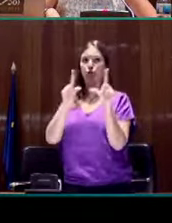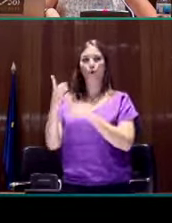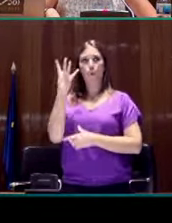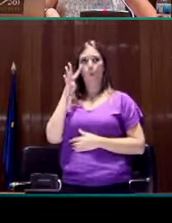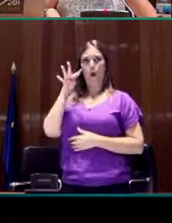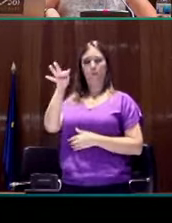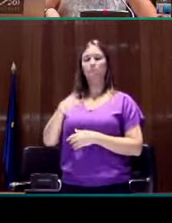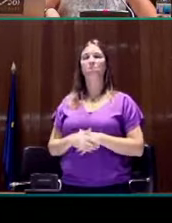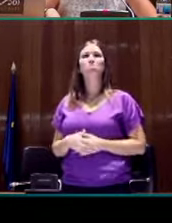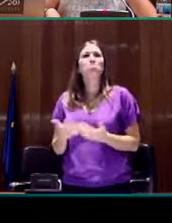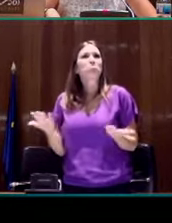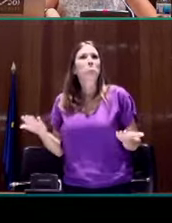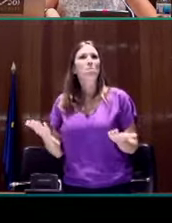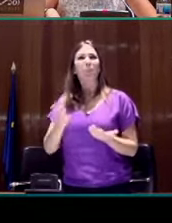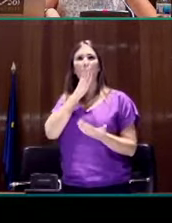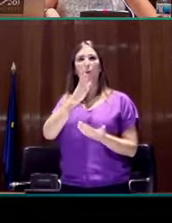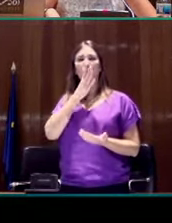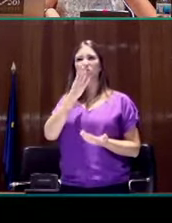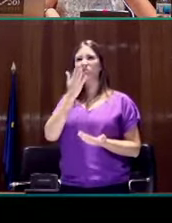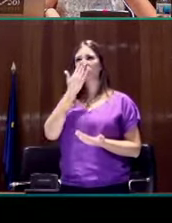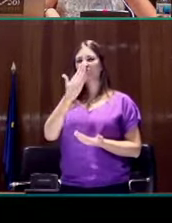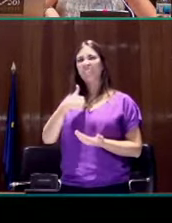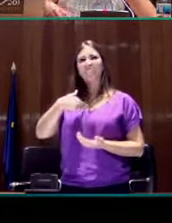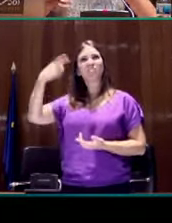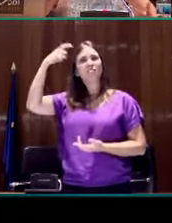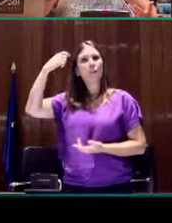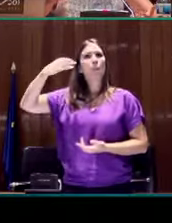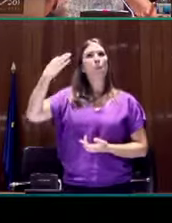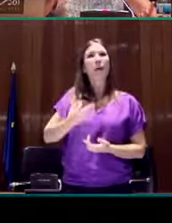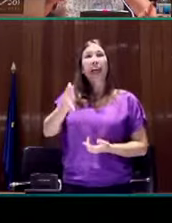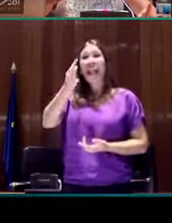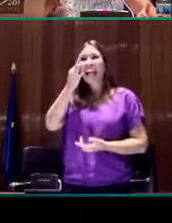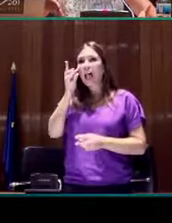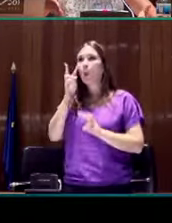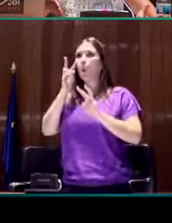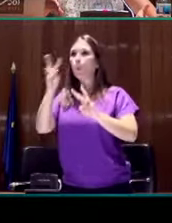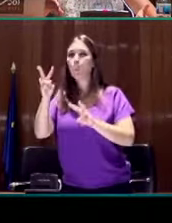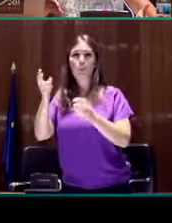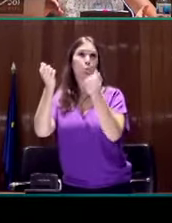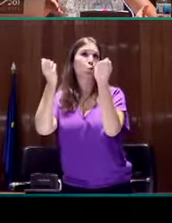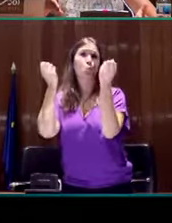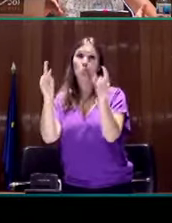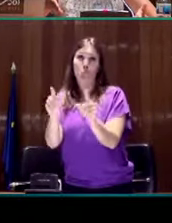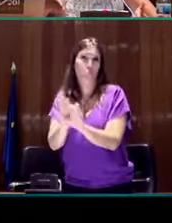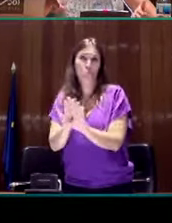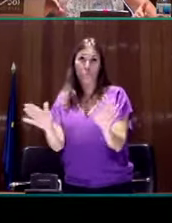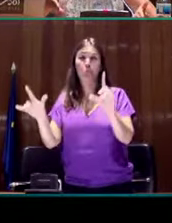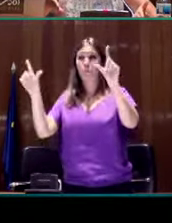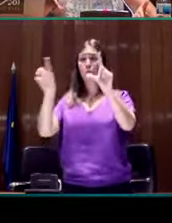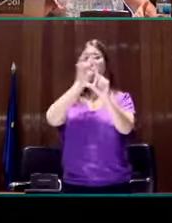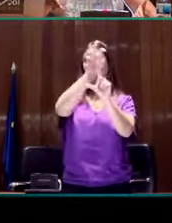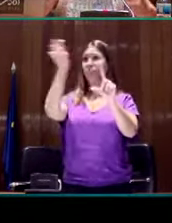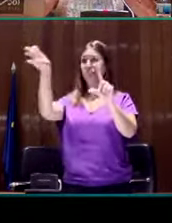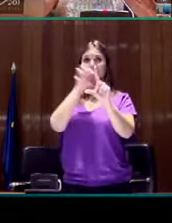¿Por qué? Pues porque no nos importaba que estas obras pudiesen ser observadas durante el proceso que duró la investigación. Al